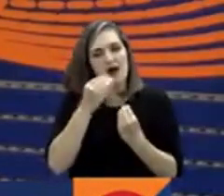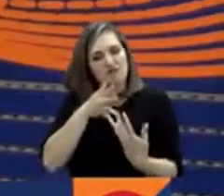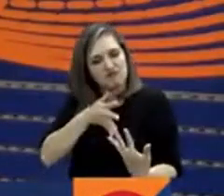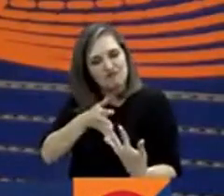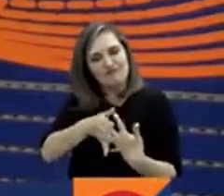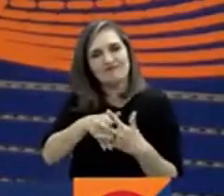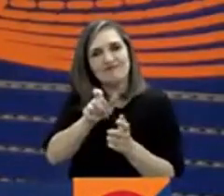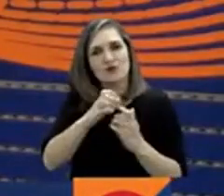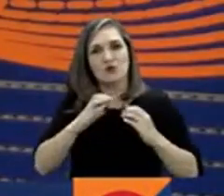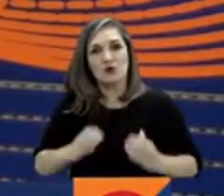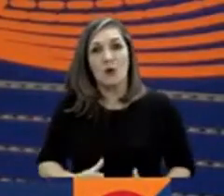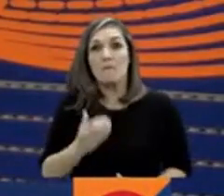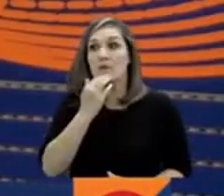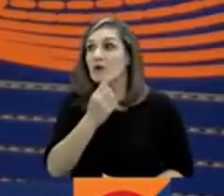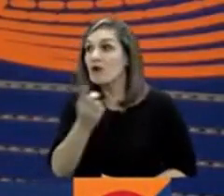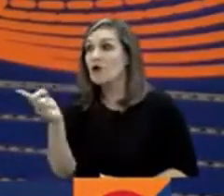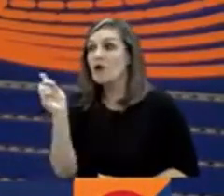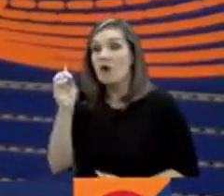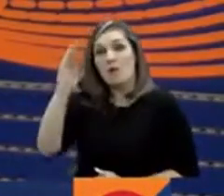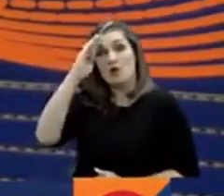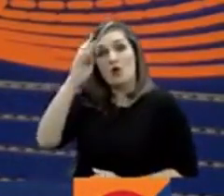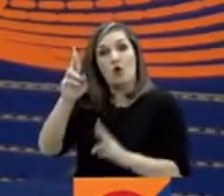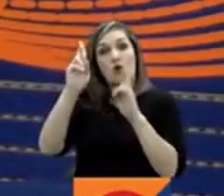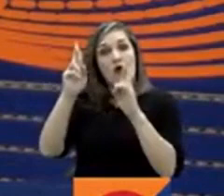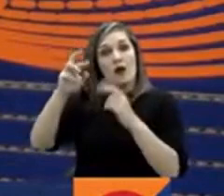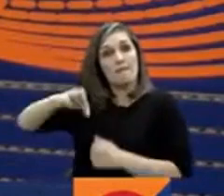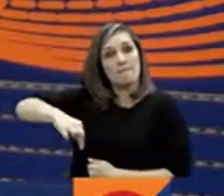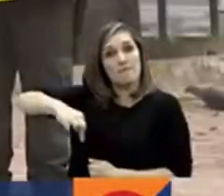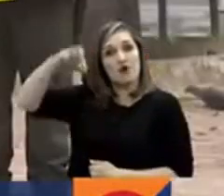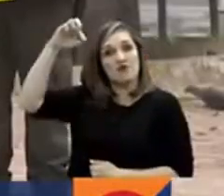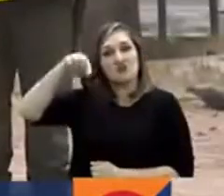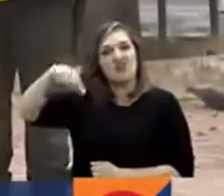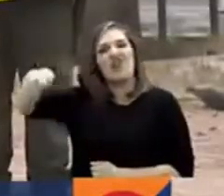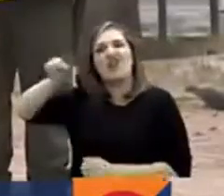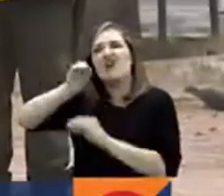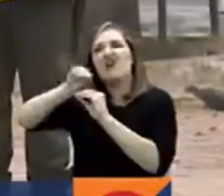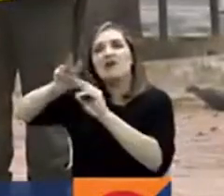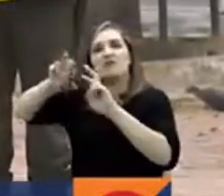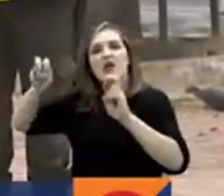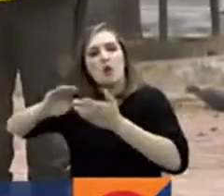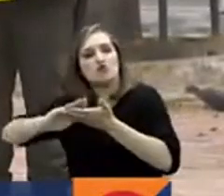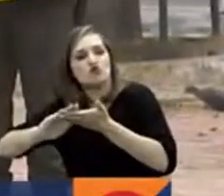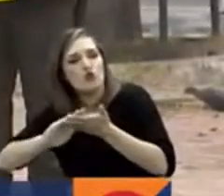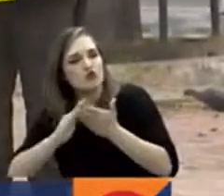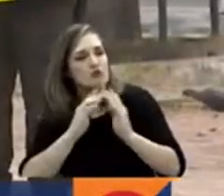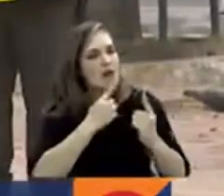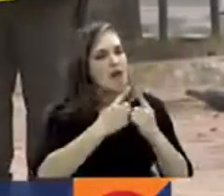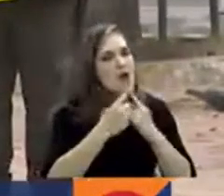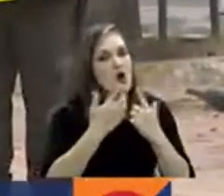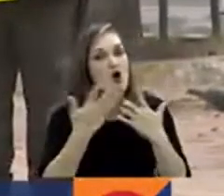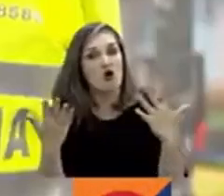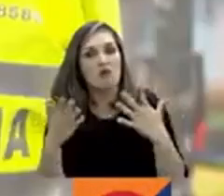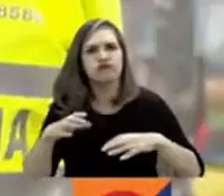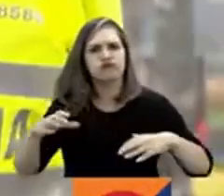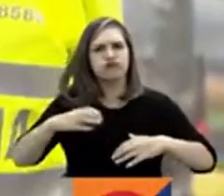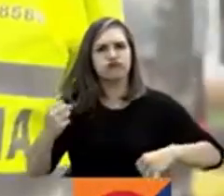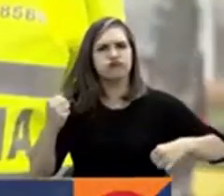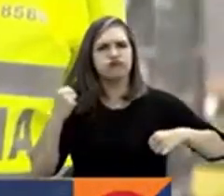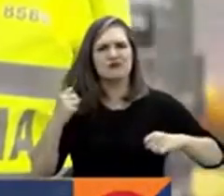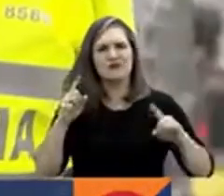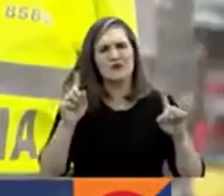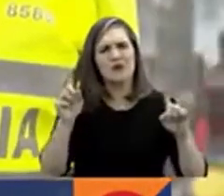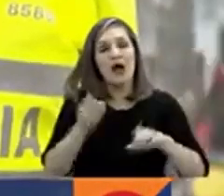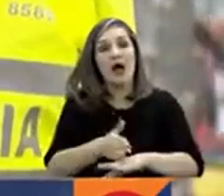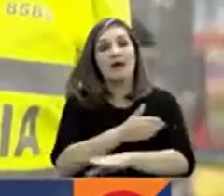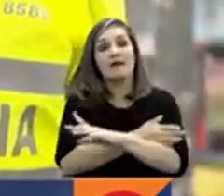Que todos los policías, por ejemplo, puedan ser profesionales en resolución de conflictos. En sus inicios, la Policía Nacional, como un cuerpo armado civil, perteneció